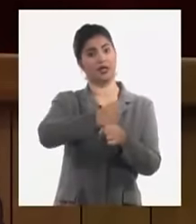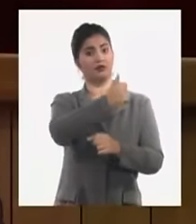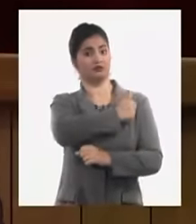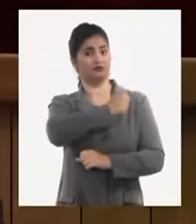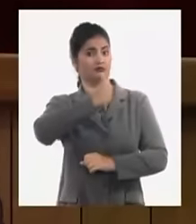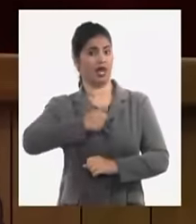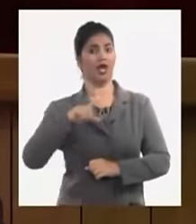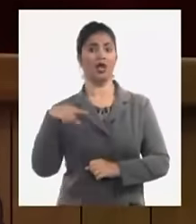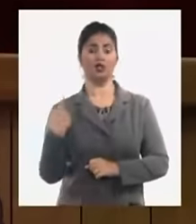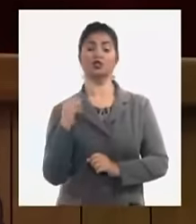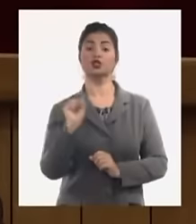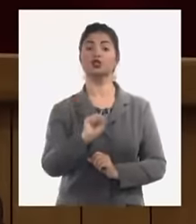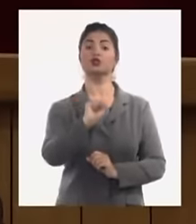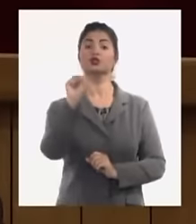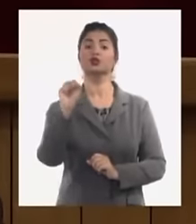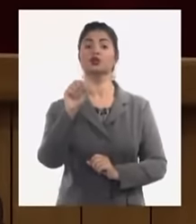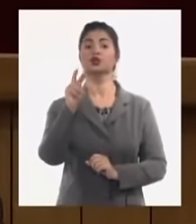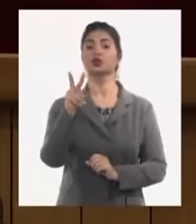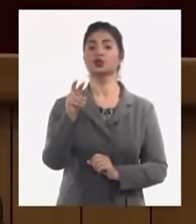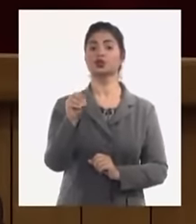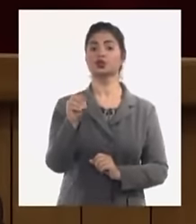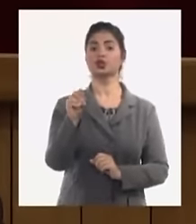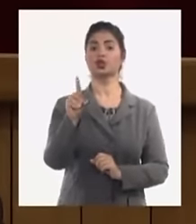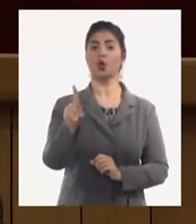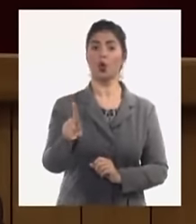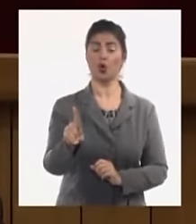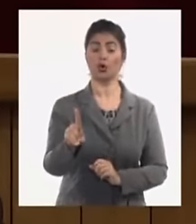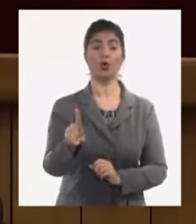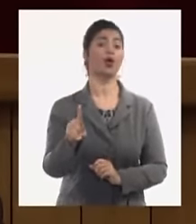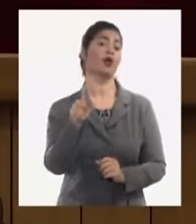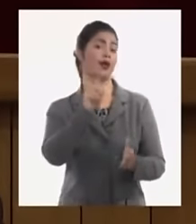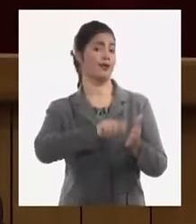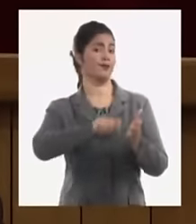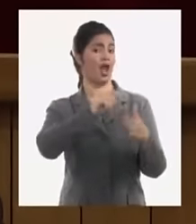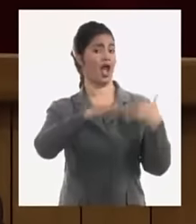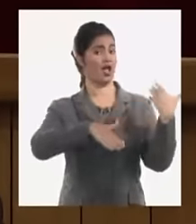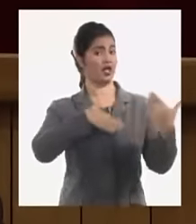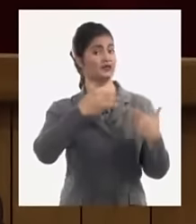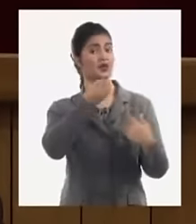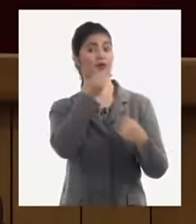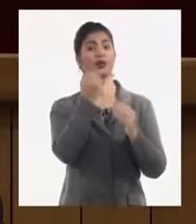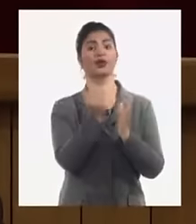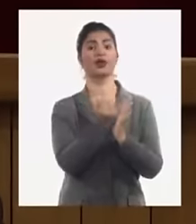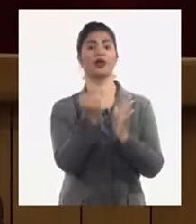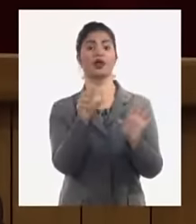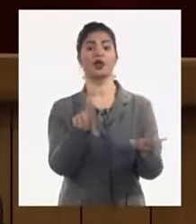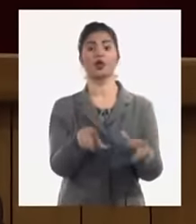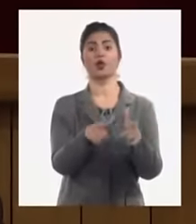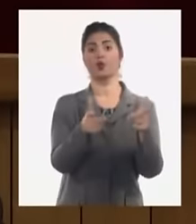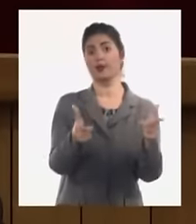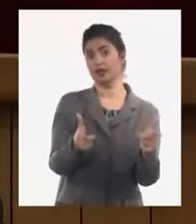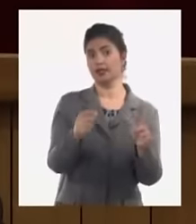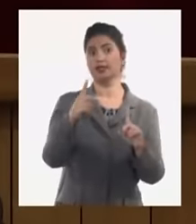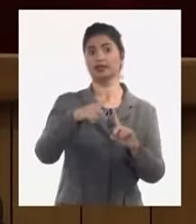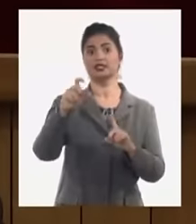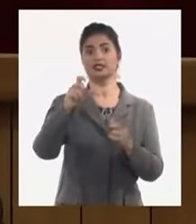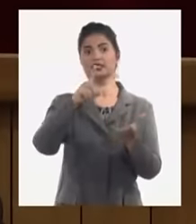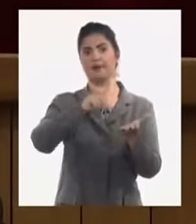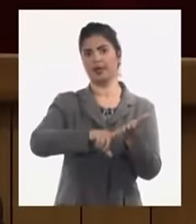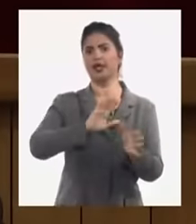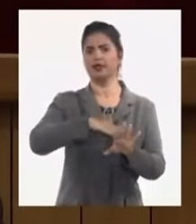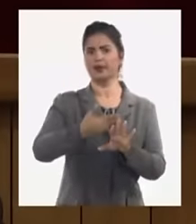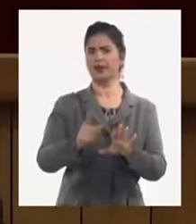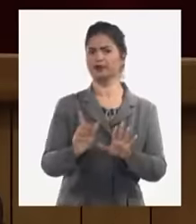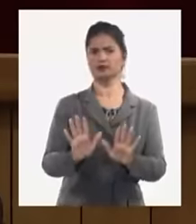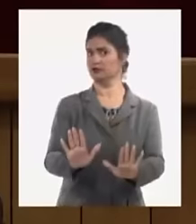permitíamos 201 actividades que se podían ejercer en el trabajo por cuenta propia y después analizamos y dijo no, vamos